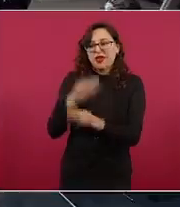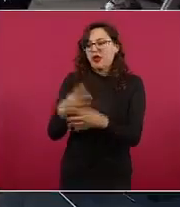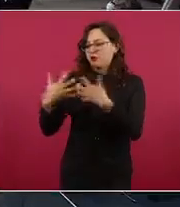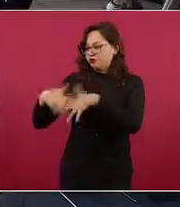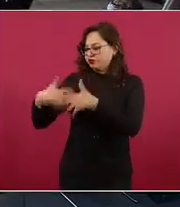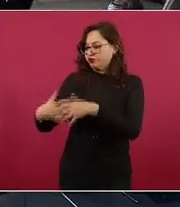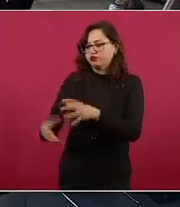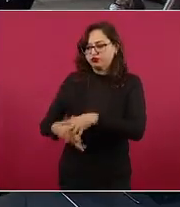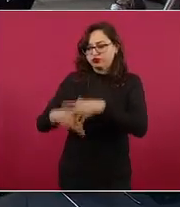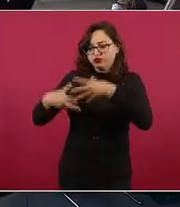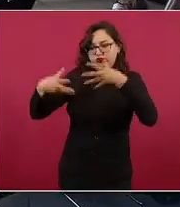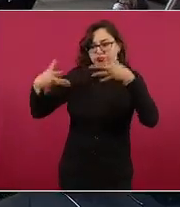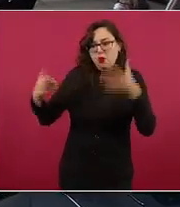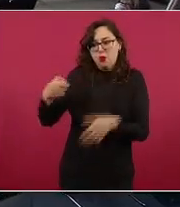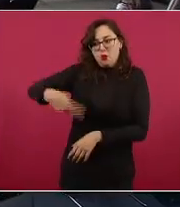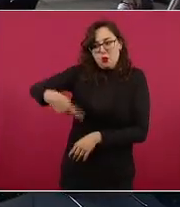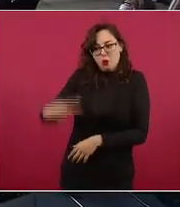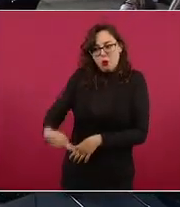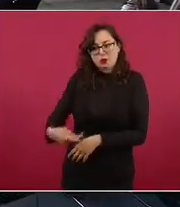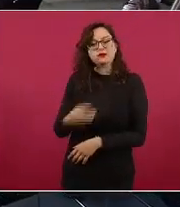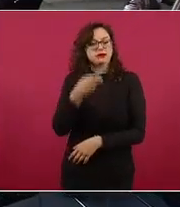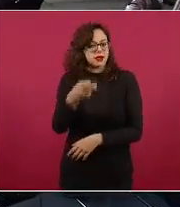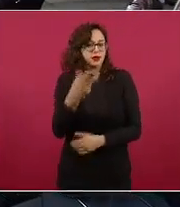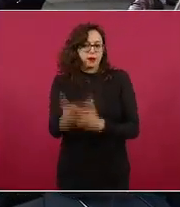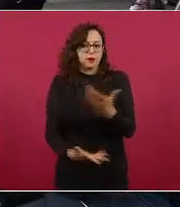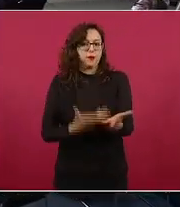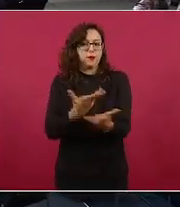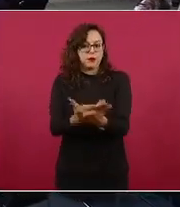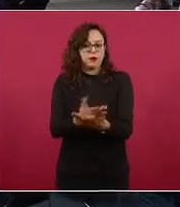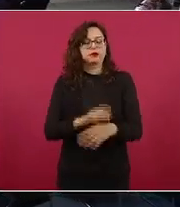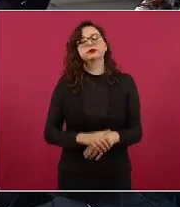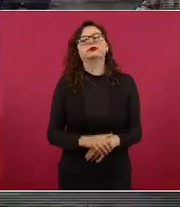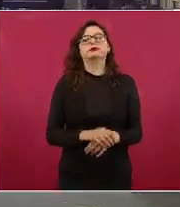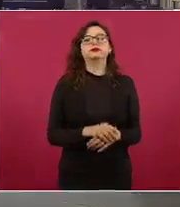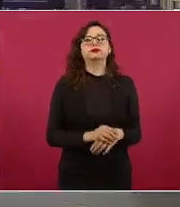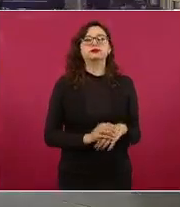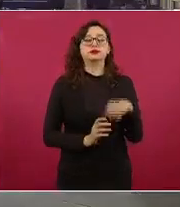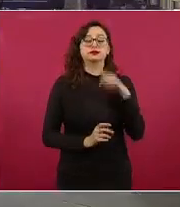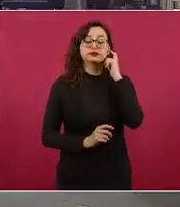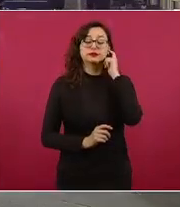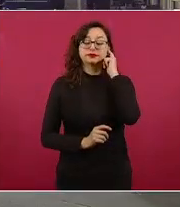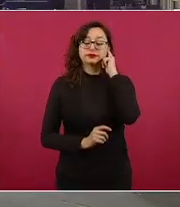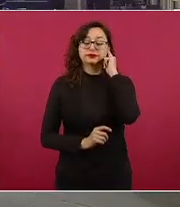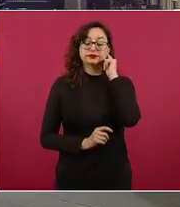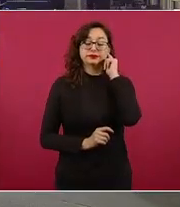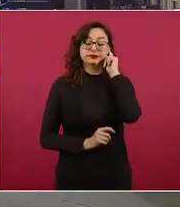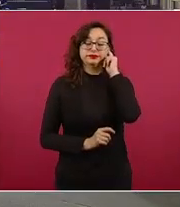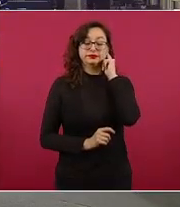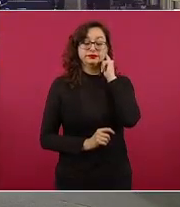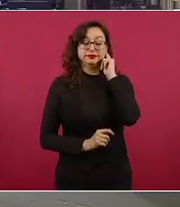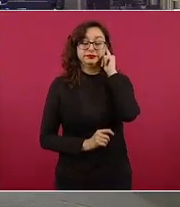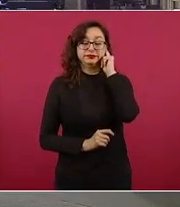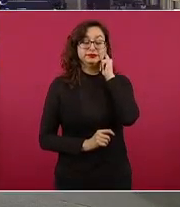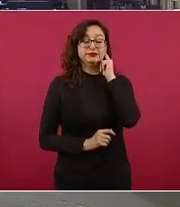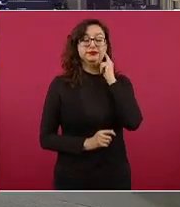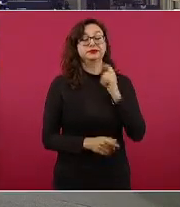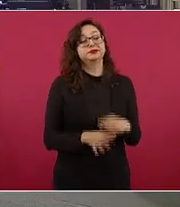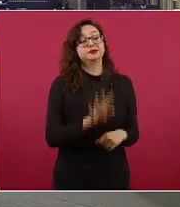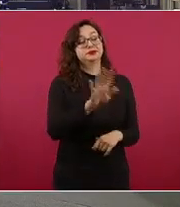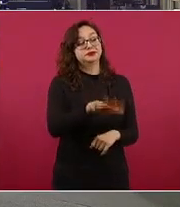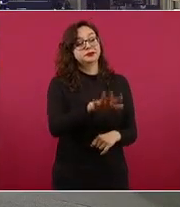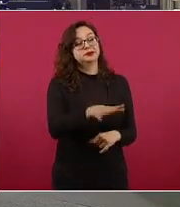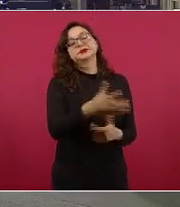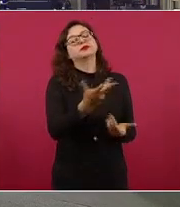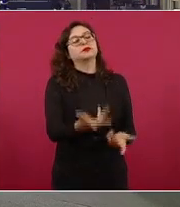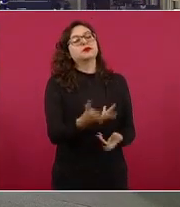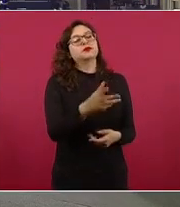gracias señor presidente y en una segunda pregunta en la 75ta reunión de la organización mundial